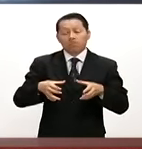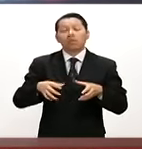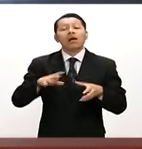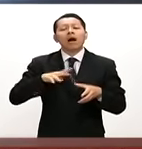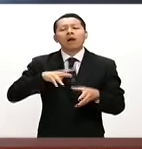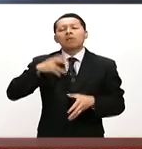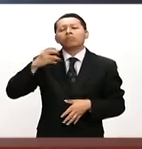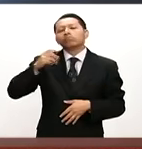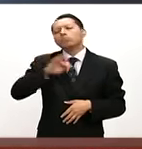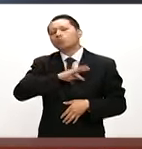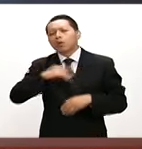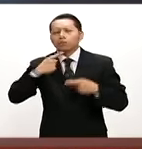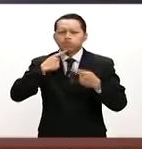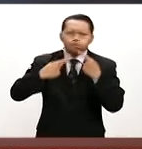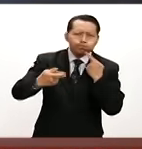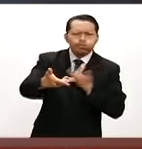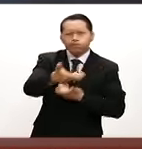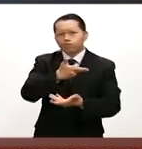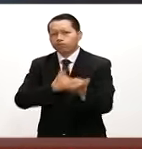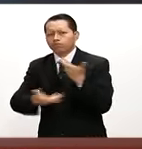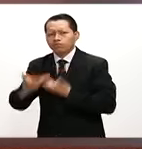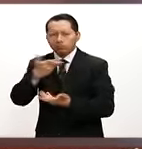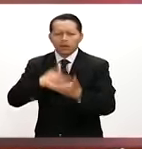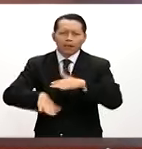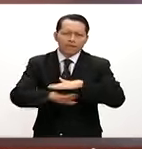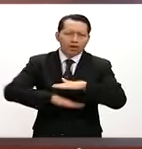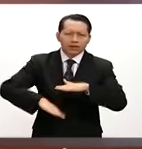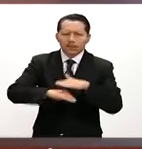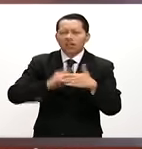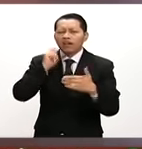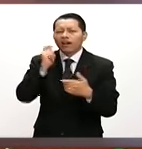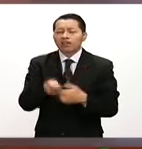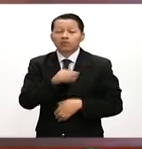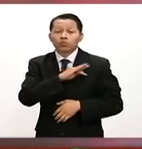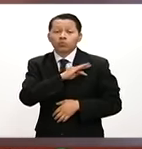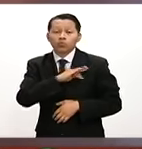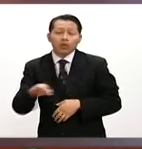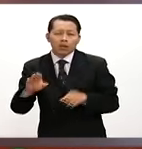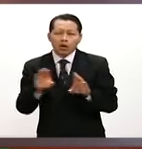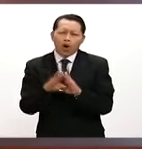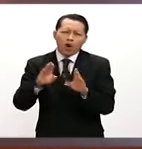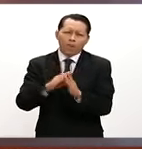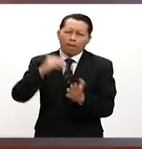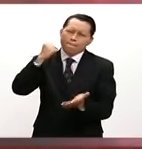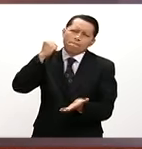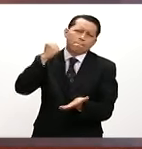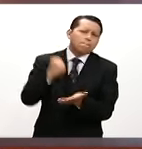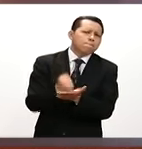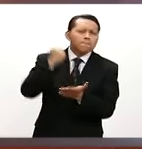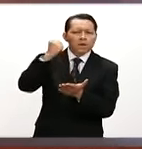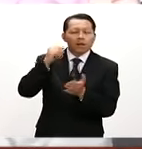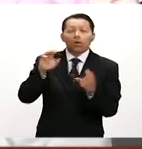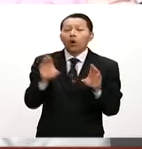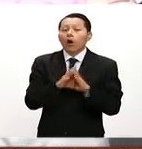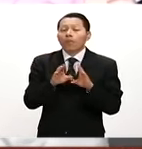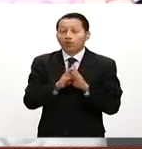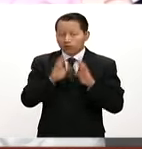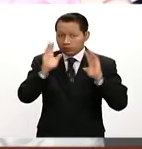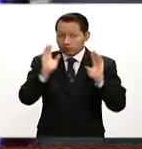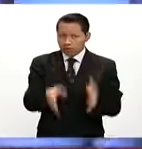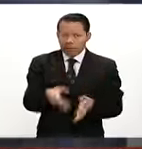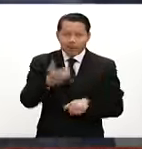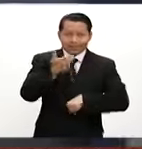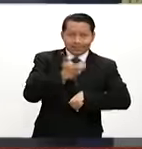que se da en este marco es la integración o la ratificación, mejor dicho, de Estados Unidos y China